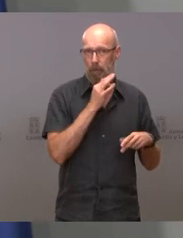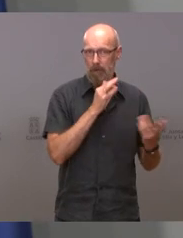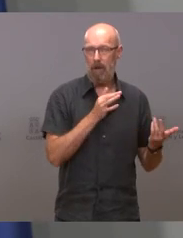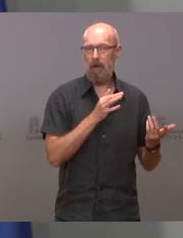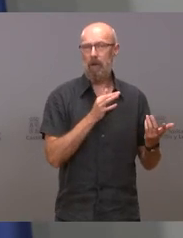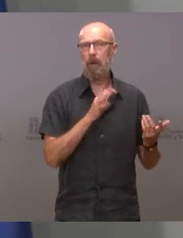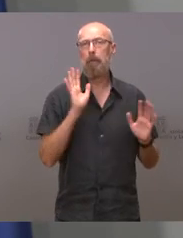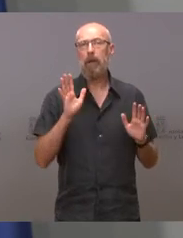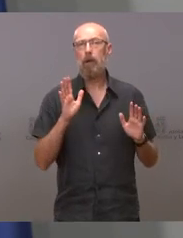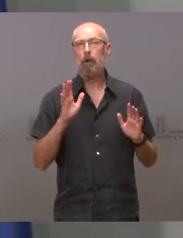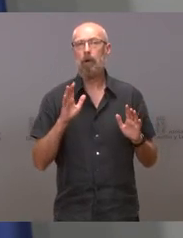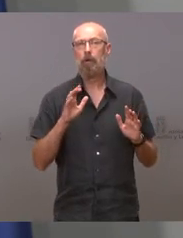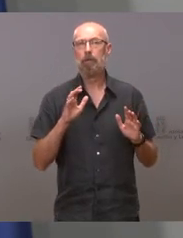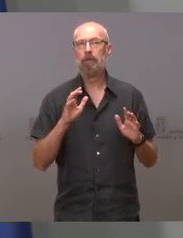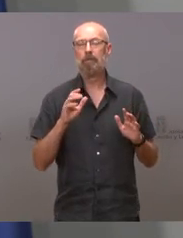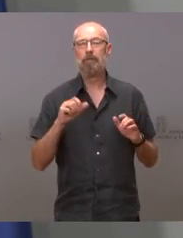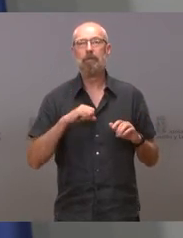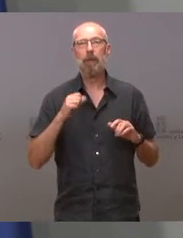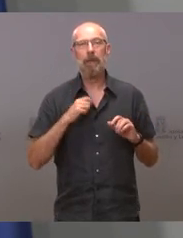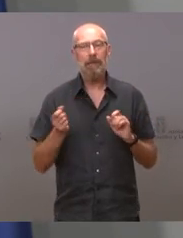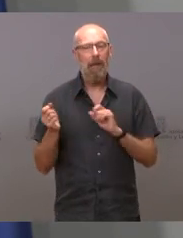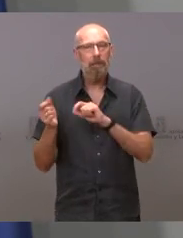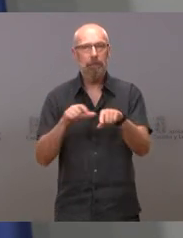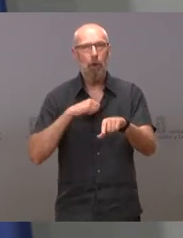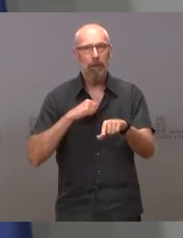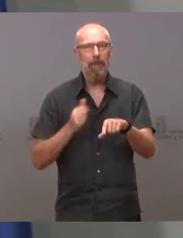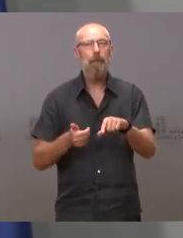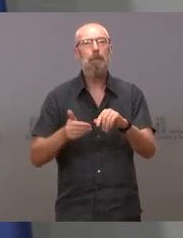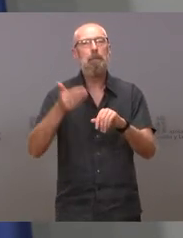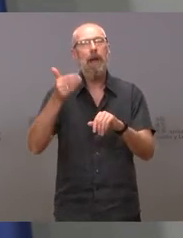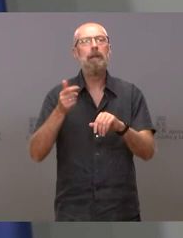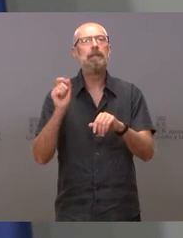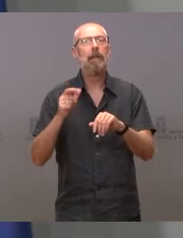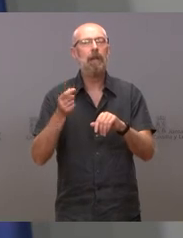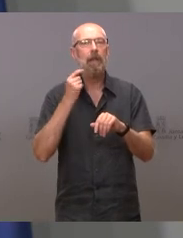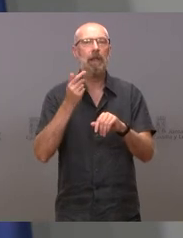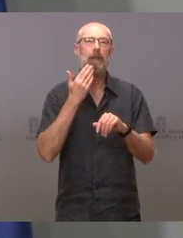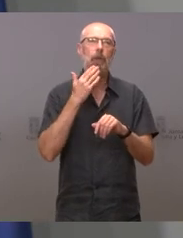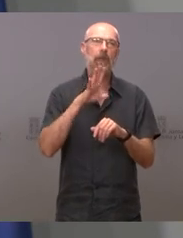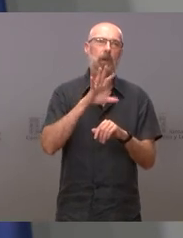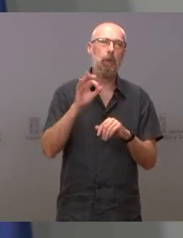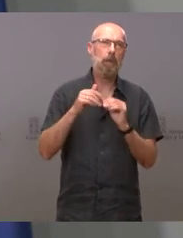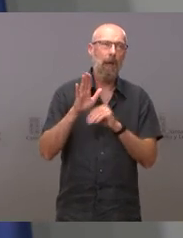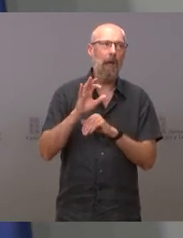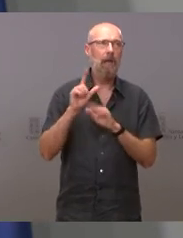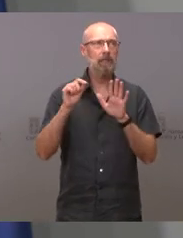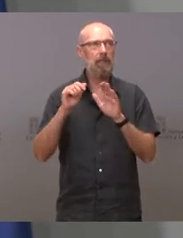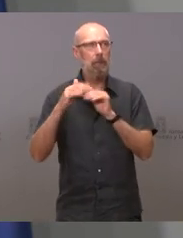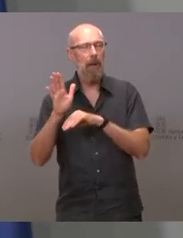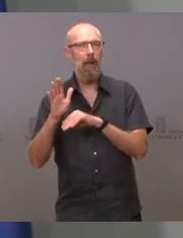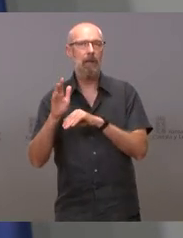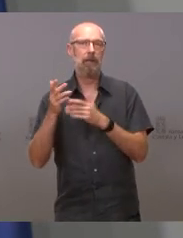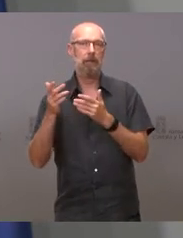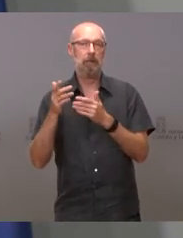¿quién ingresa con más frecuencia? Mayores de 50, mayores de 60, mayores de 70, mayores de 80. Y ese rango de población está vacunado